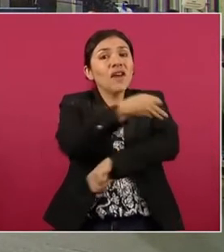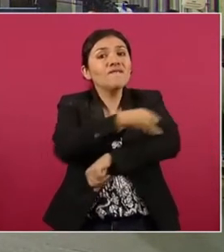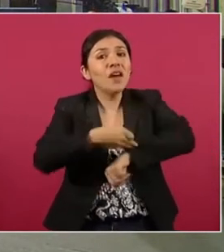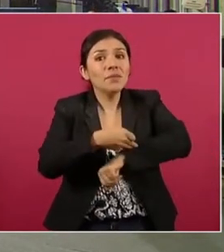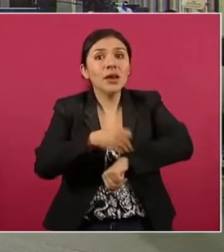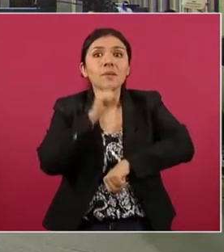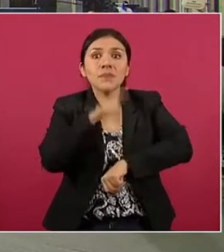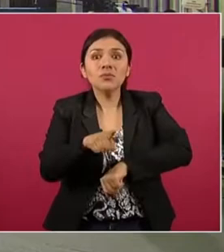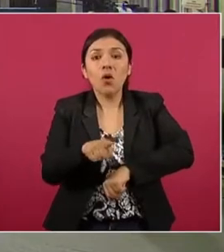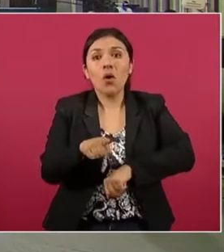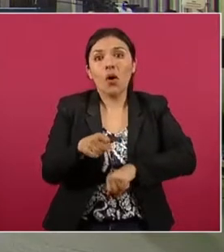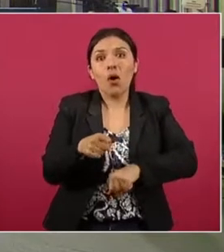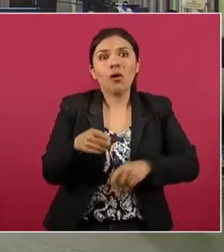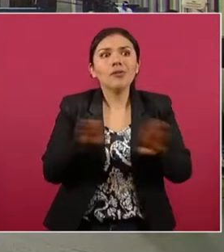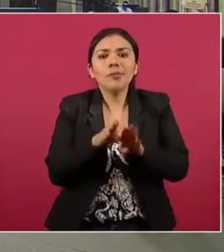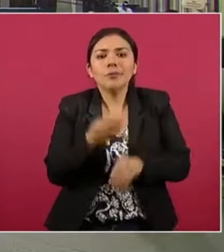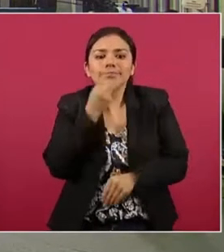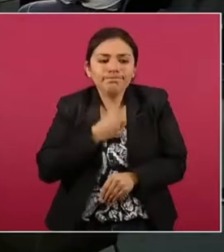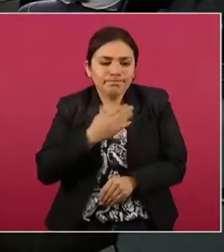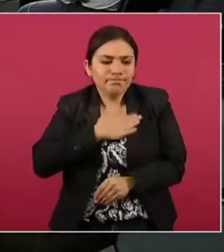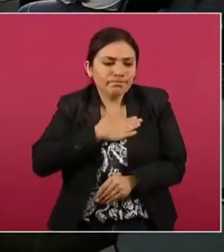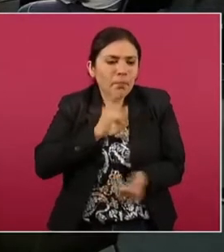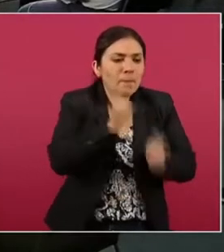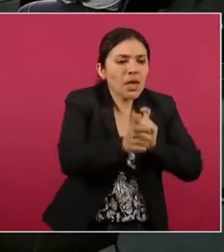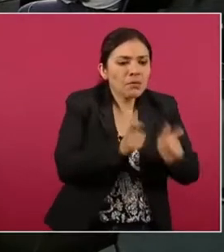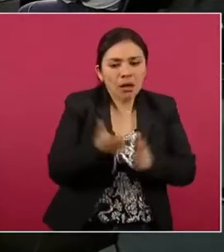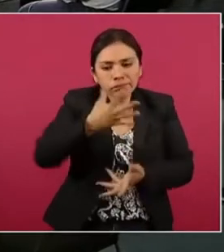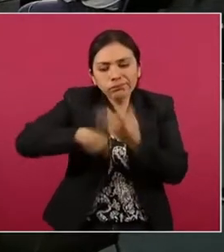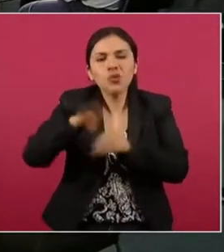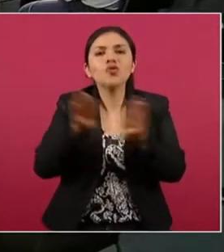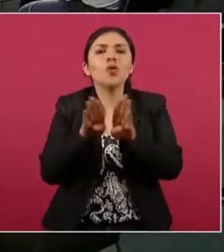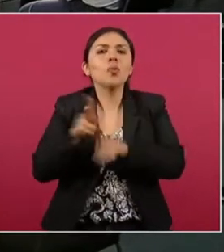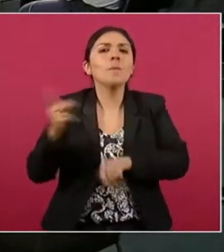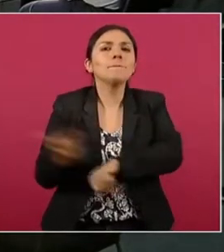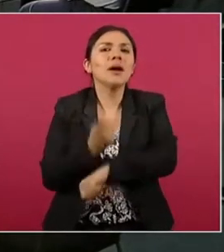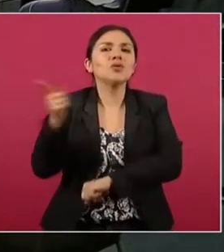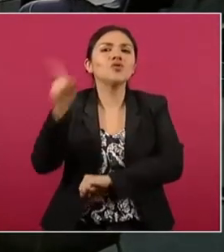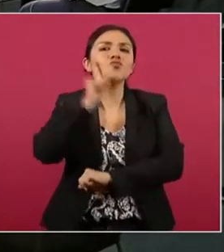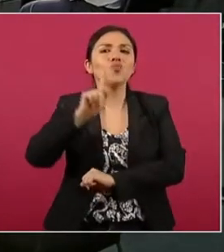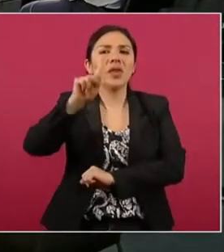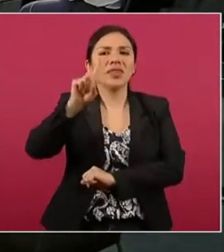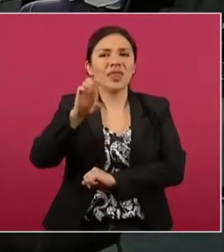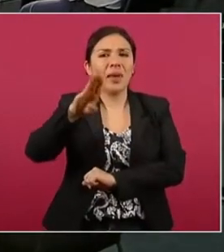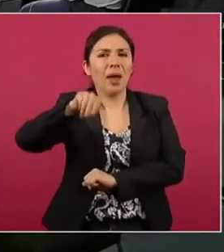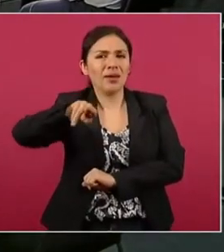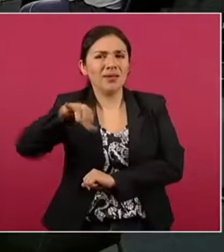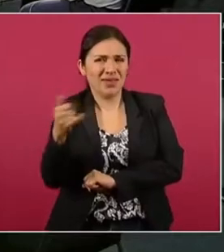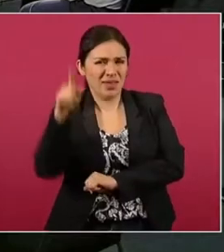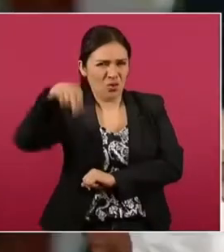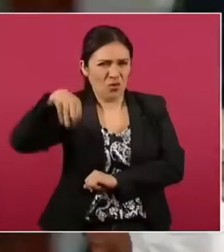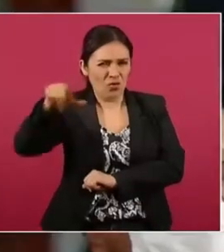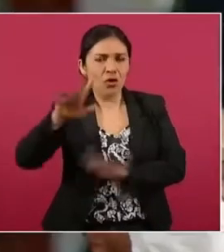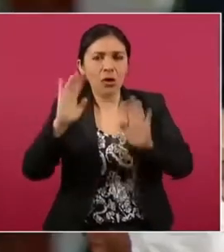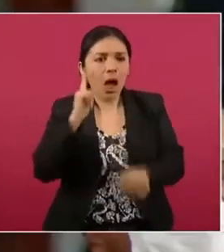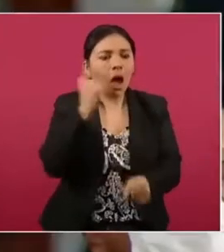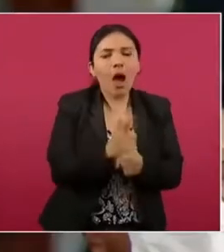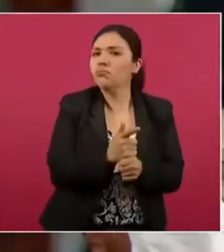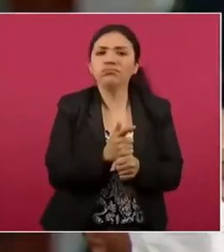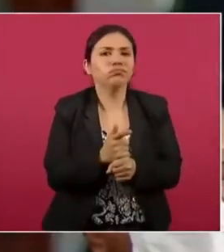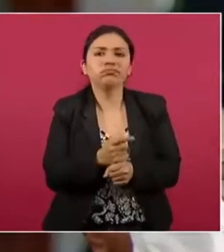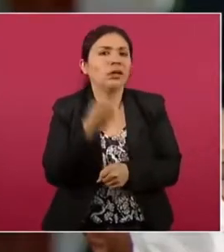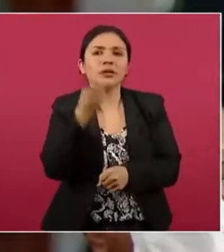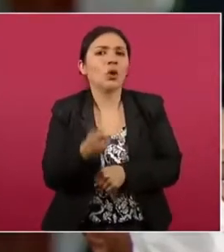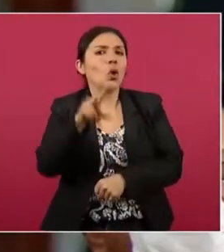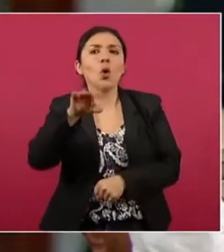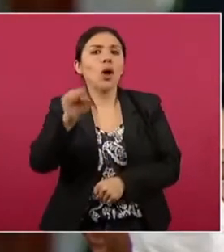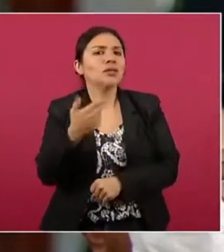echado mano de sus propios recursos, como el caso de Devani, han encontrado al final del camino que no, precisamente